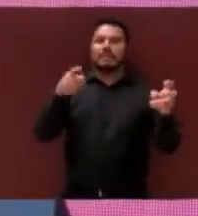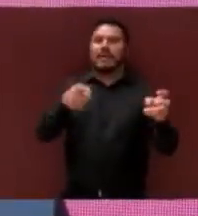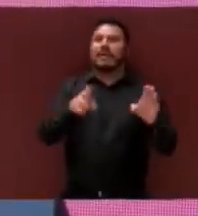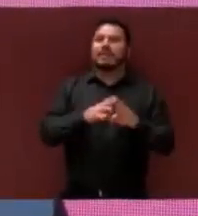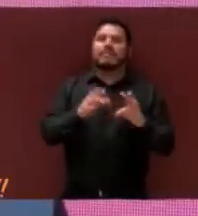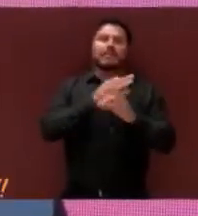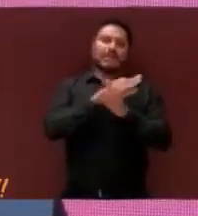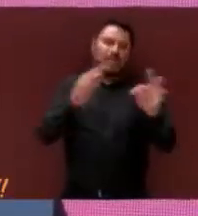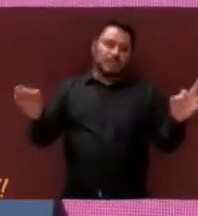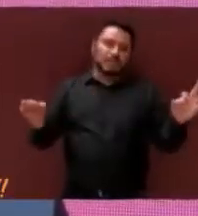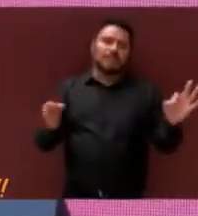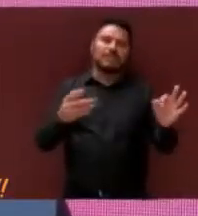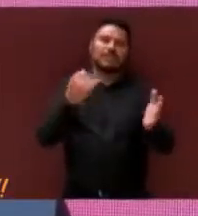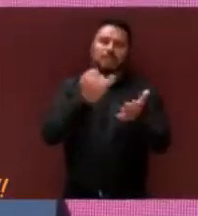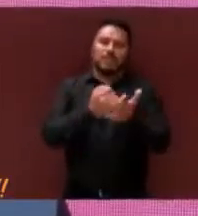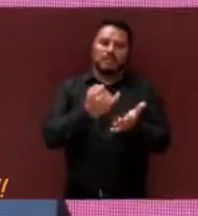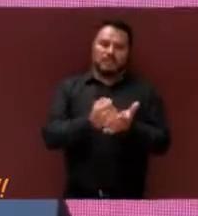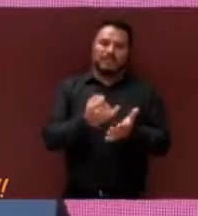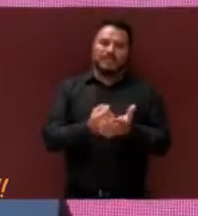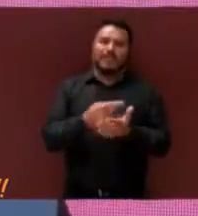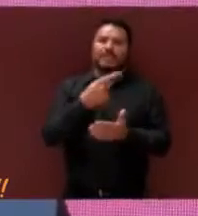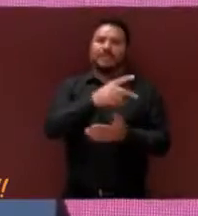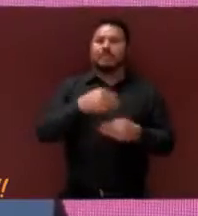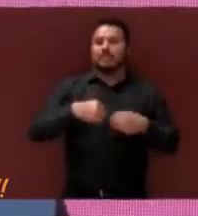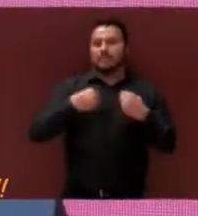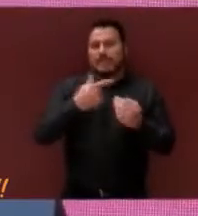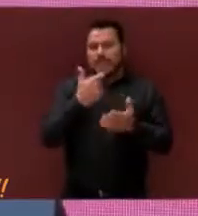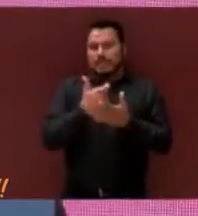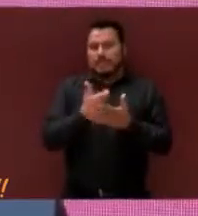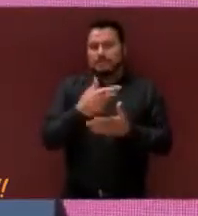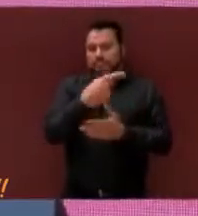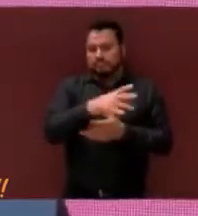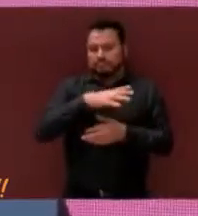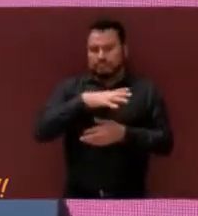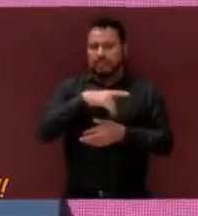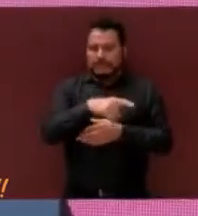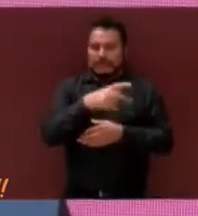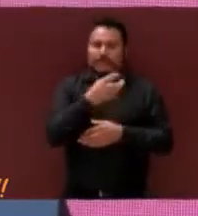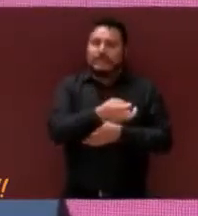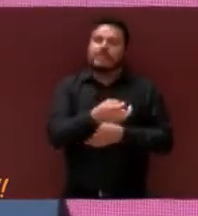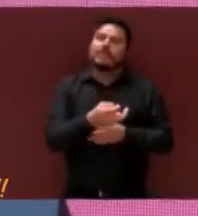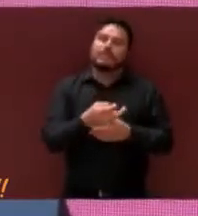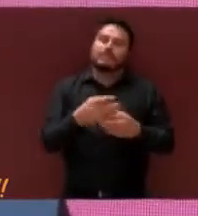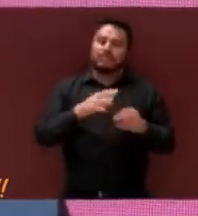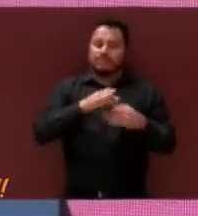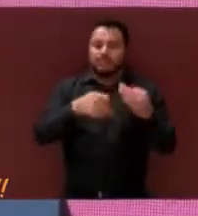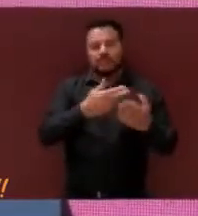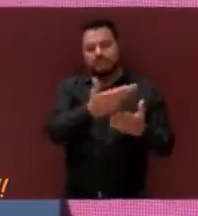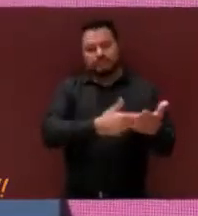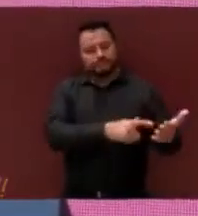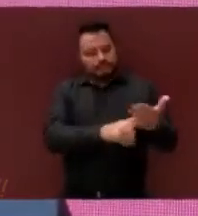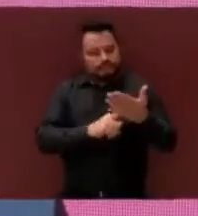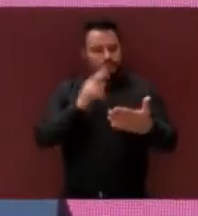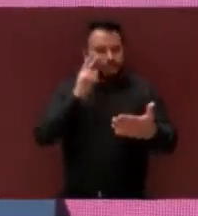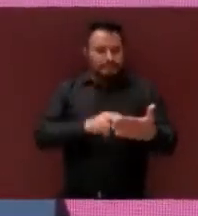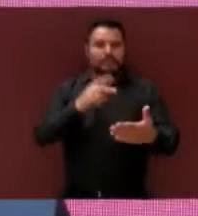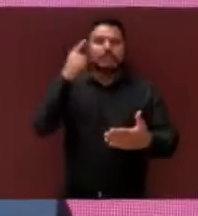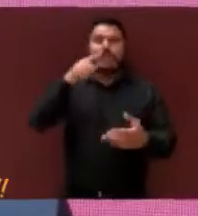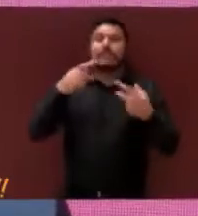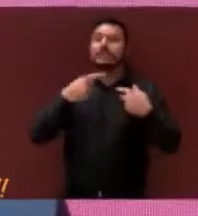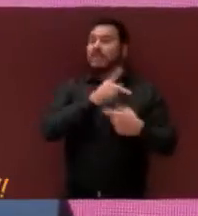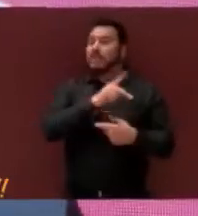declaración de situación patrimonial y de intereses a la que ahora todo servidor público municipal está